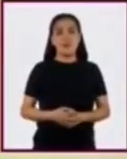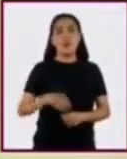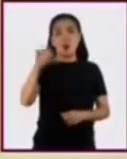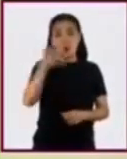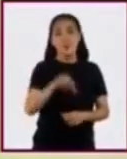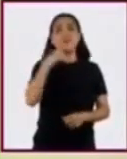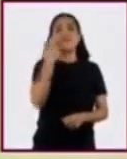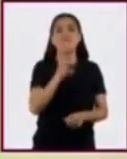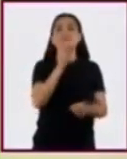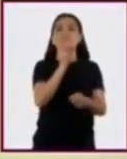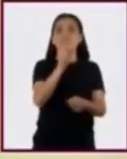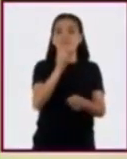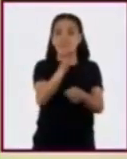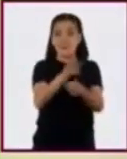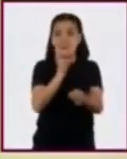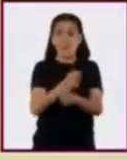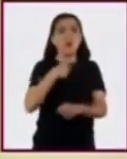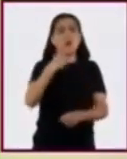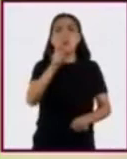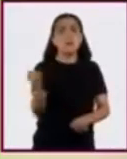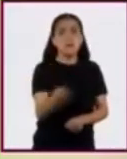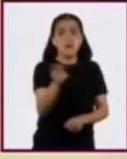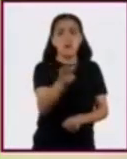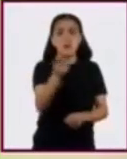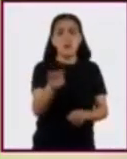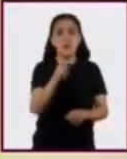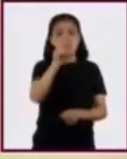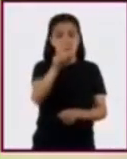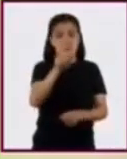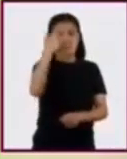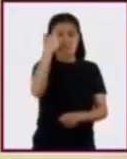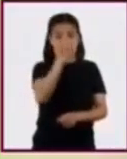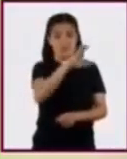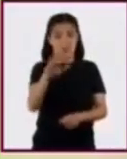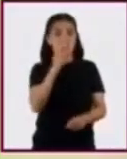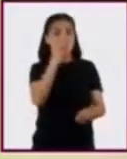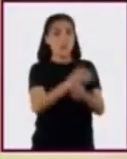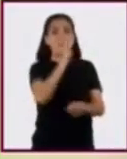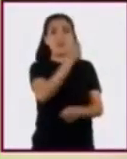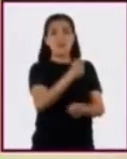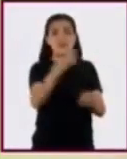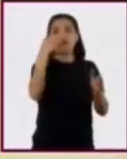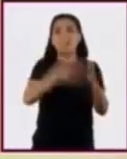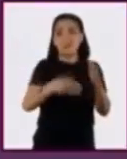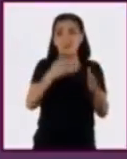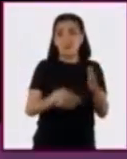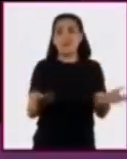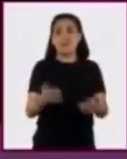quiero iniciar preguntándoles, ¿reconocen estas máquinas y herramientas?